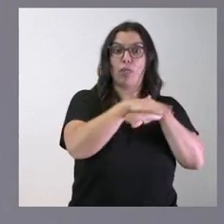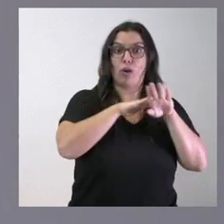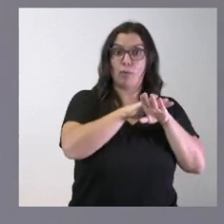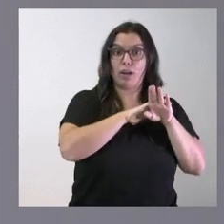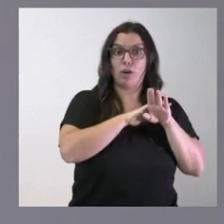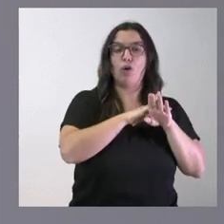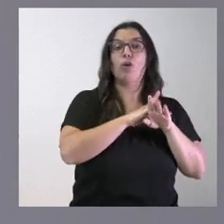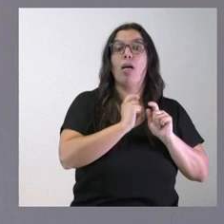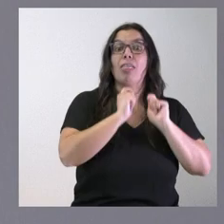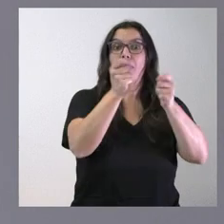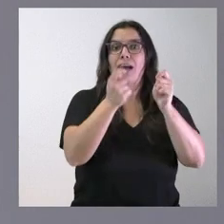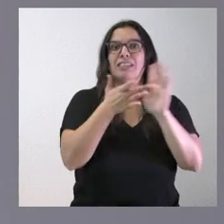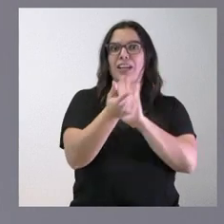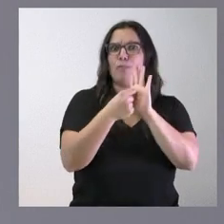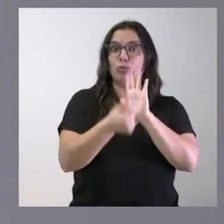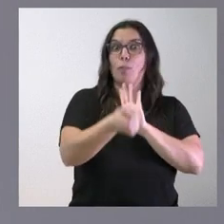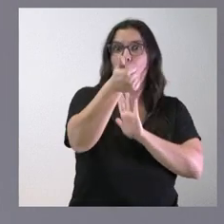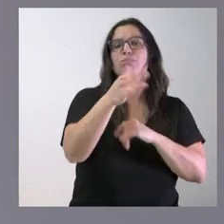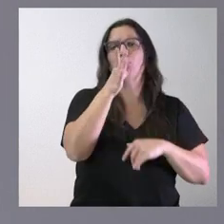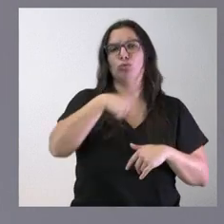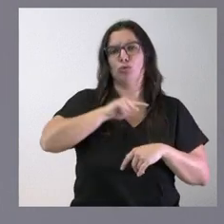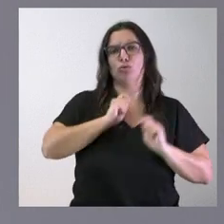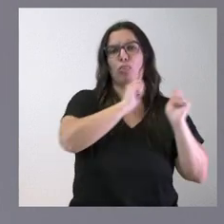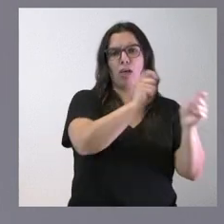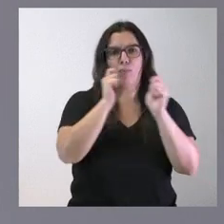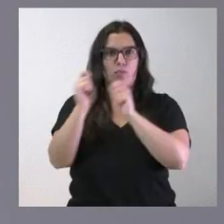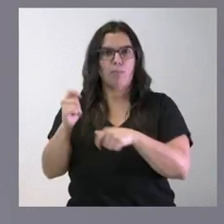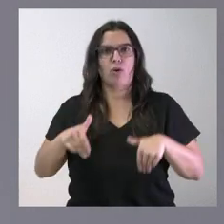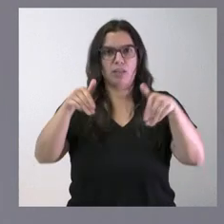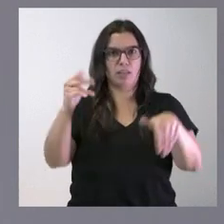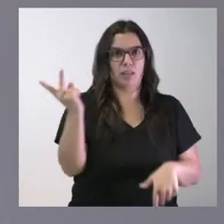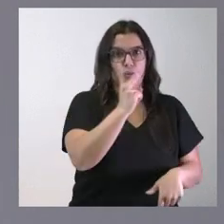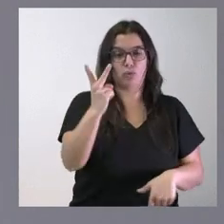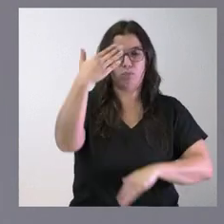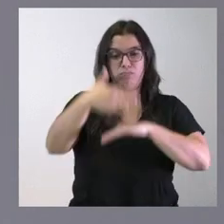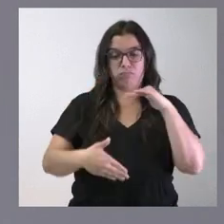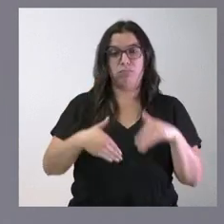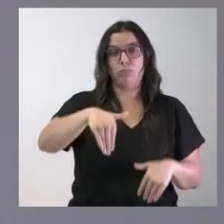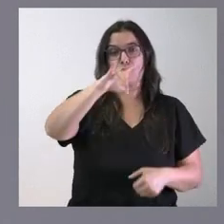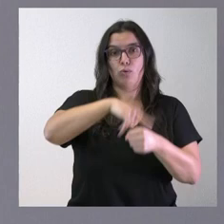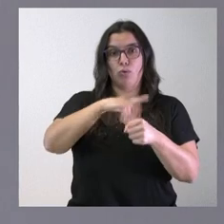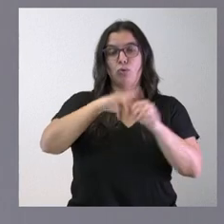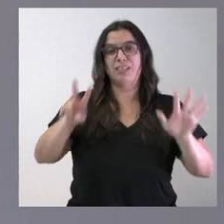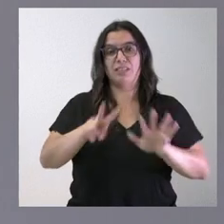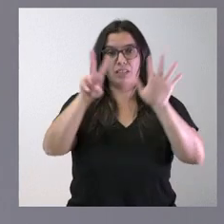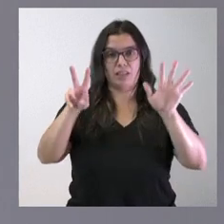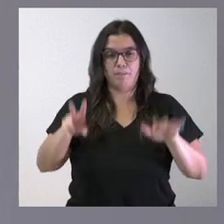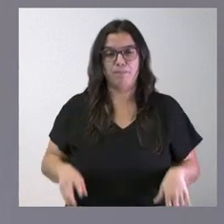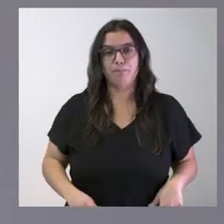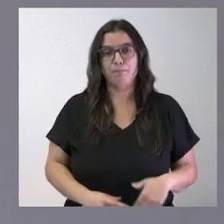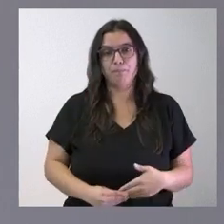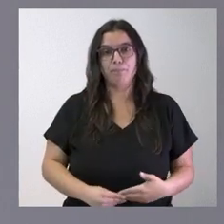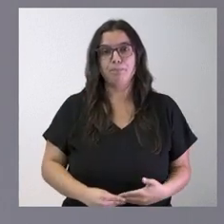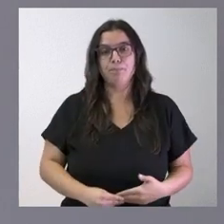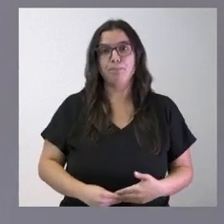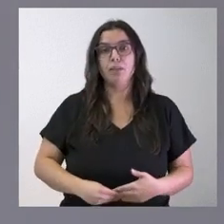ahora es otorgar este informe favorable a esas candidaturas y el plazo de presentación finaliza el próximo lunes, día 7. El plazo